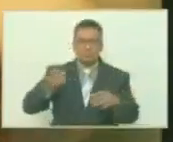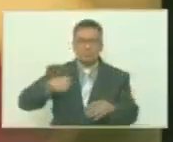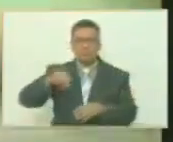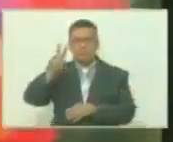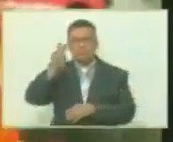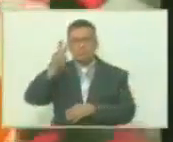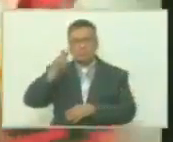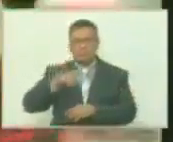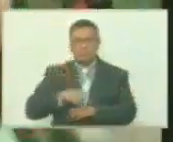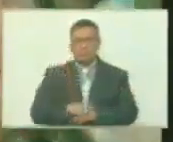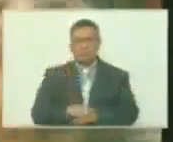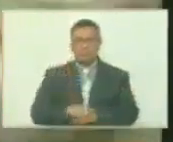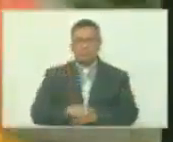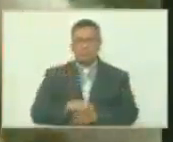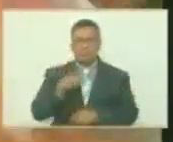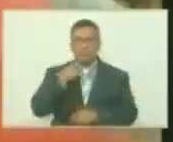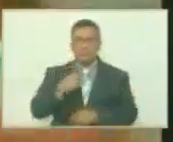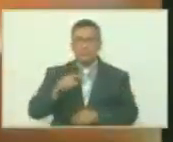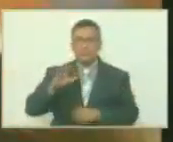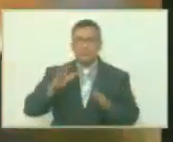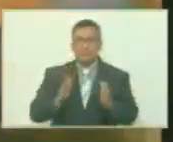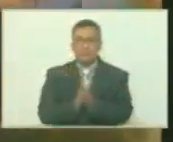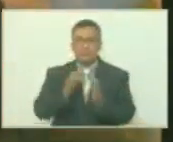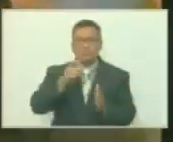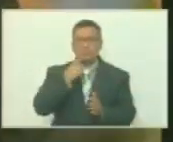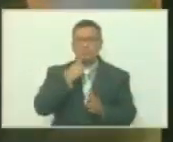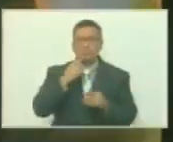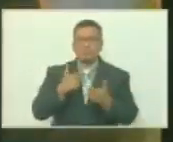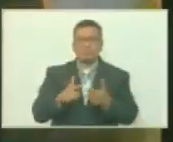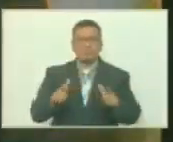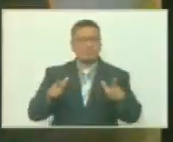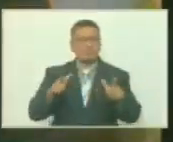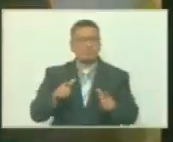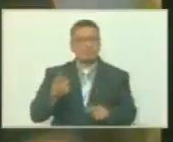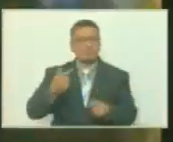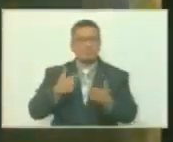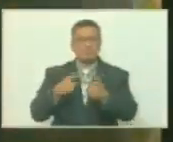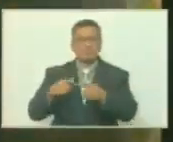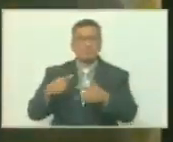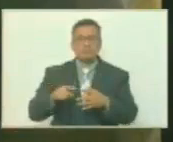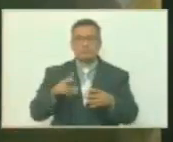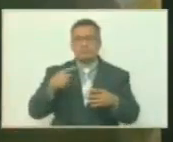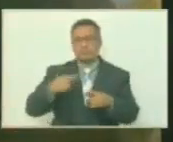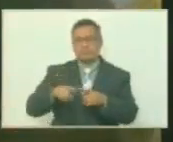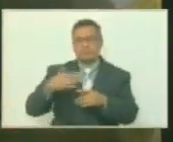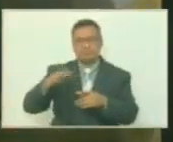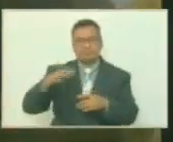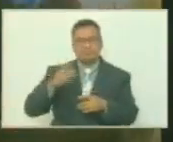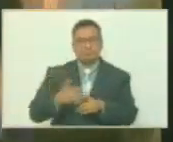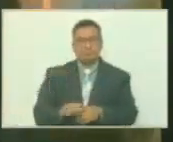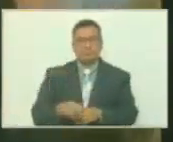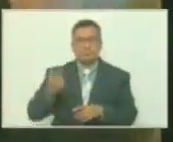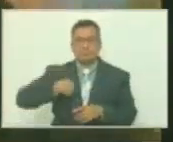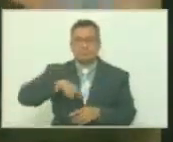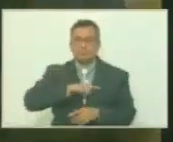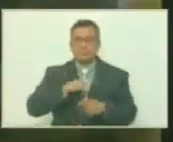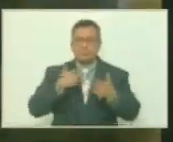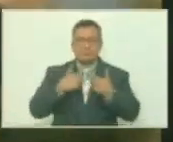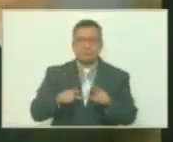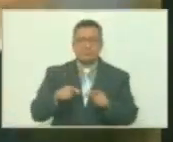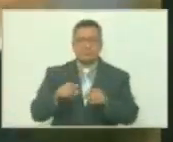como dijo San Martín seamos libres lo demás no importa nada seamos libres